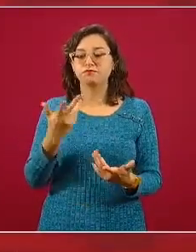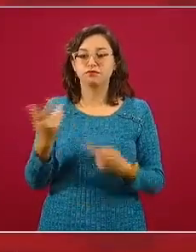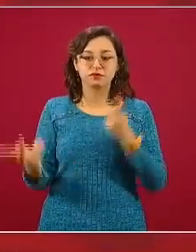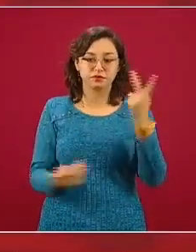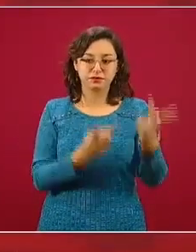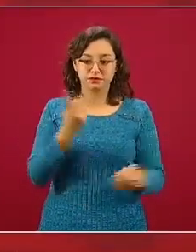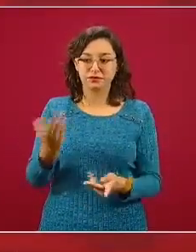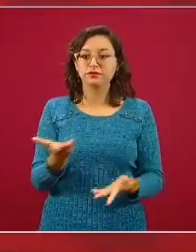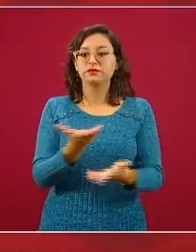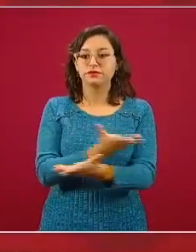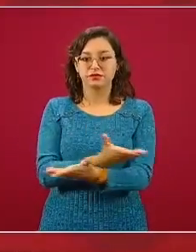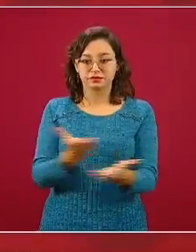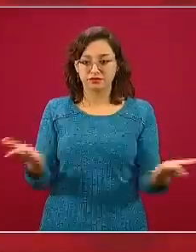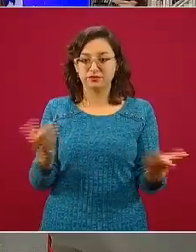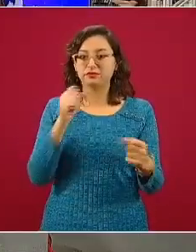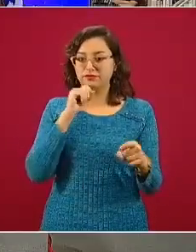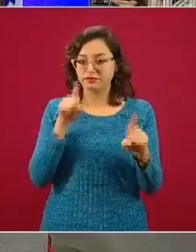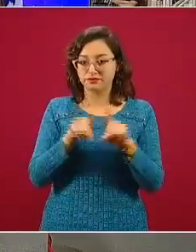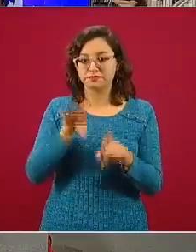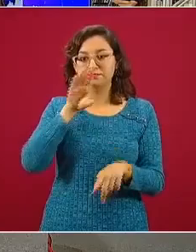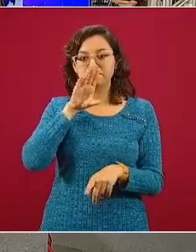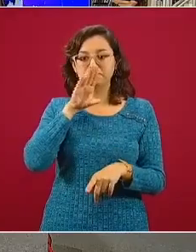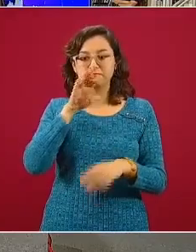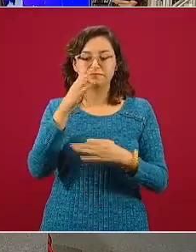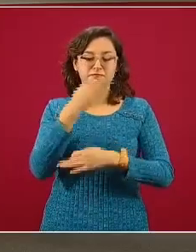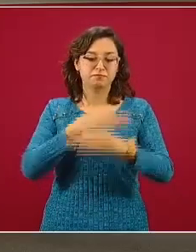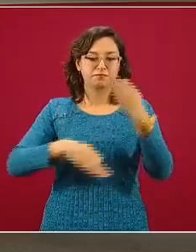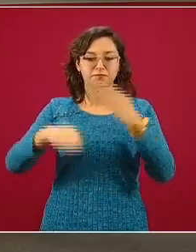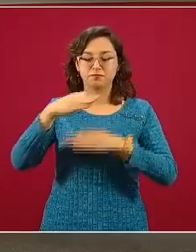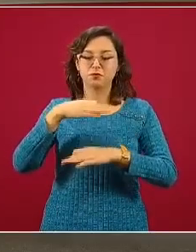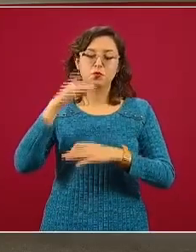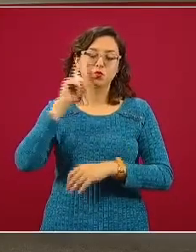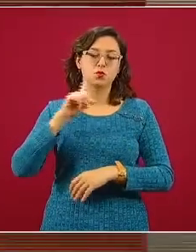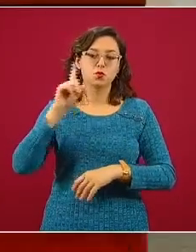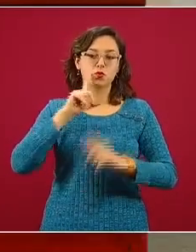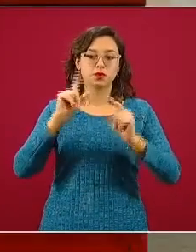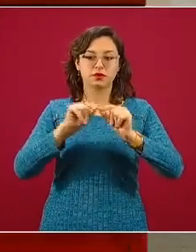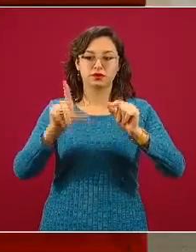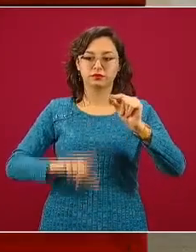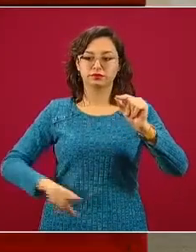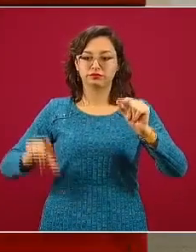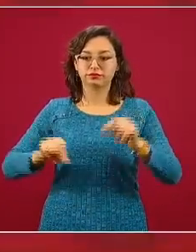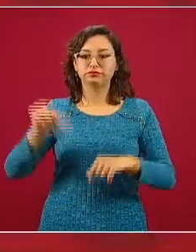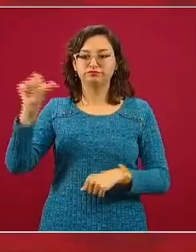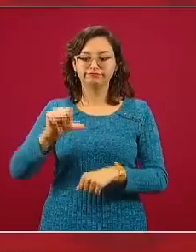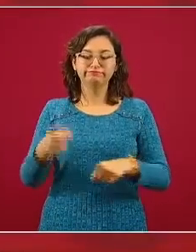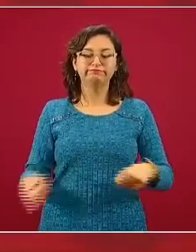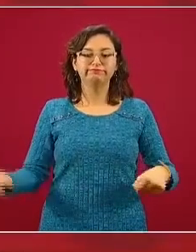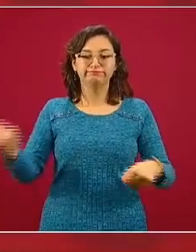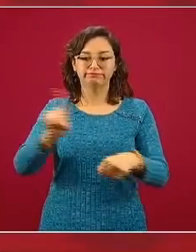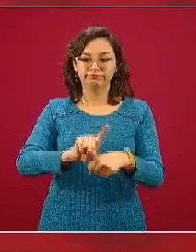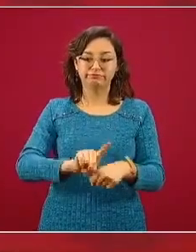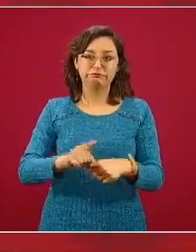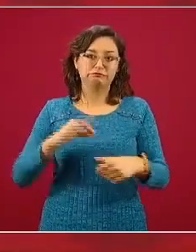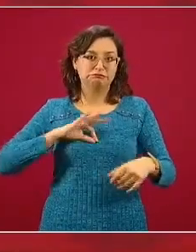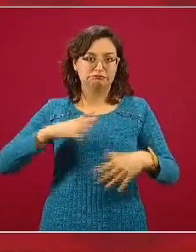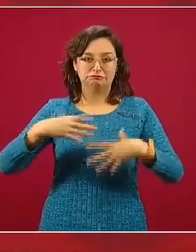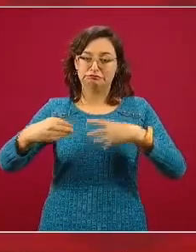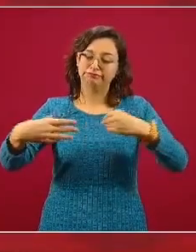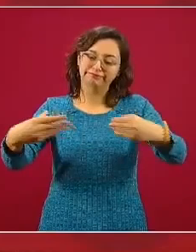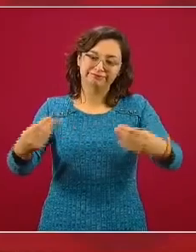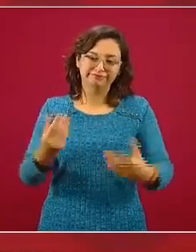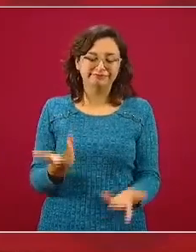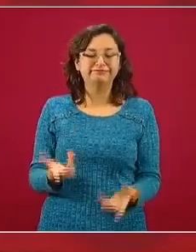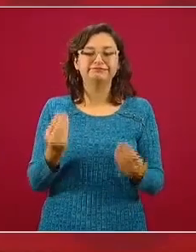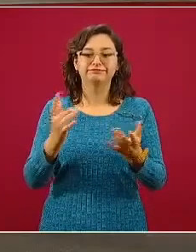preguntas, a ustedes quienes sean mamás y a todas en México que están hoy en su día en medio de una pandemia. Muchas